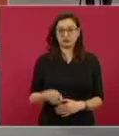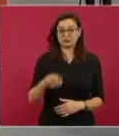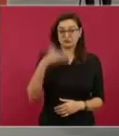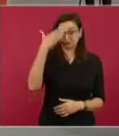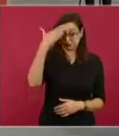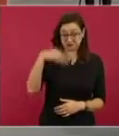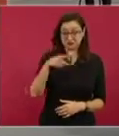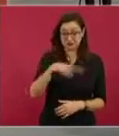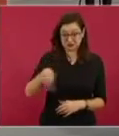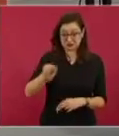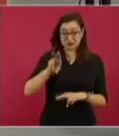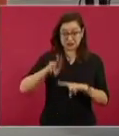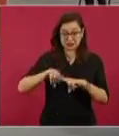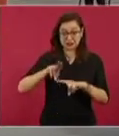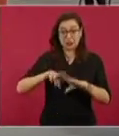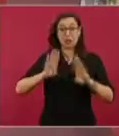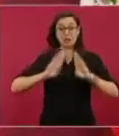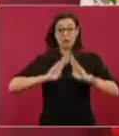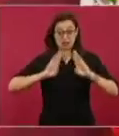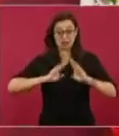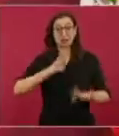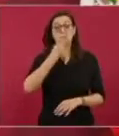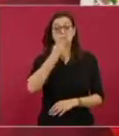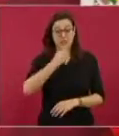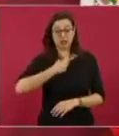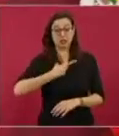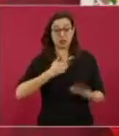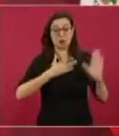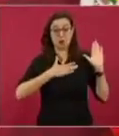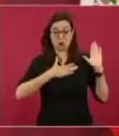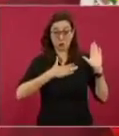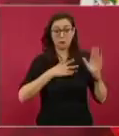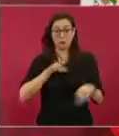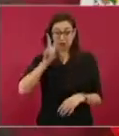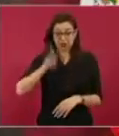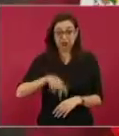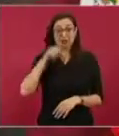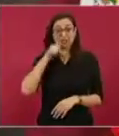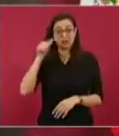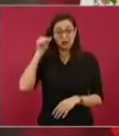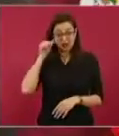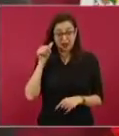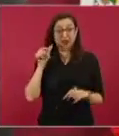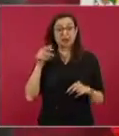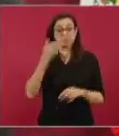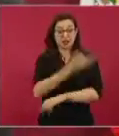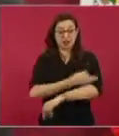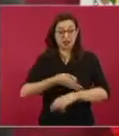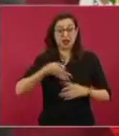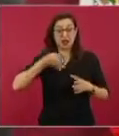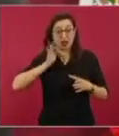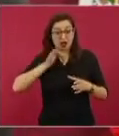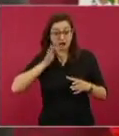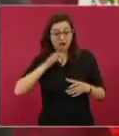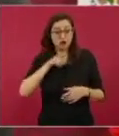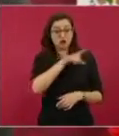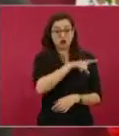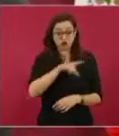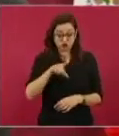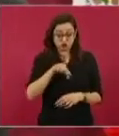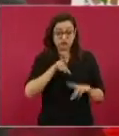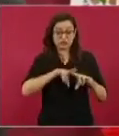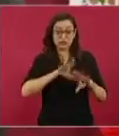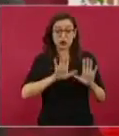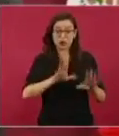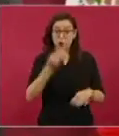Están sentados, porque les juro que me lo dijo un militar ayer en la tarde tomando café. Siéntense y agárrense, y ustedes también, no comes porque te vas